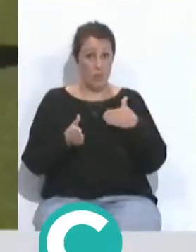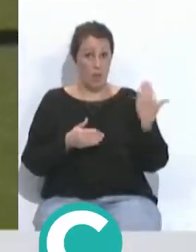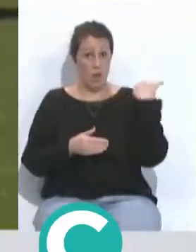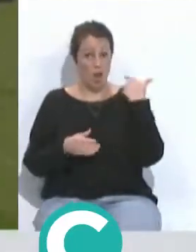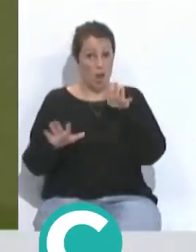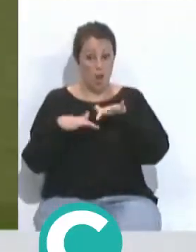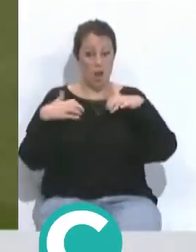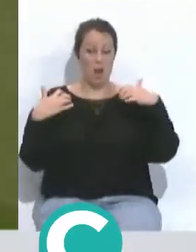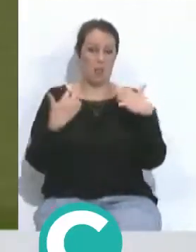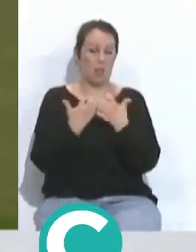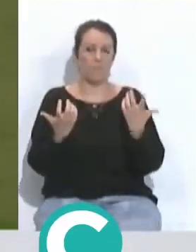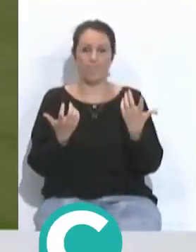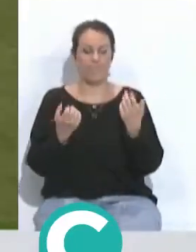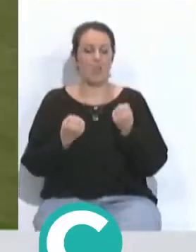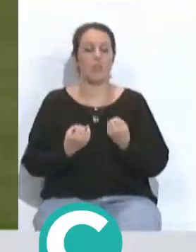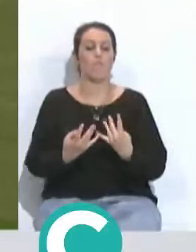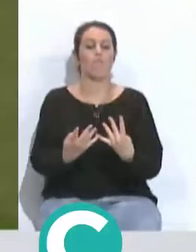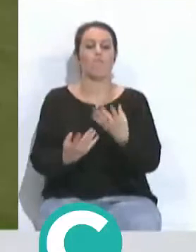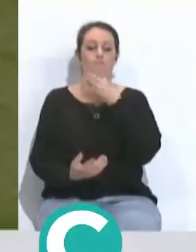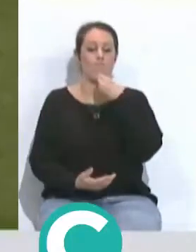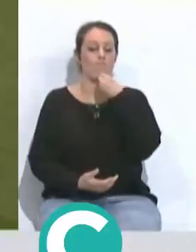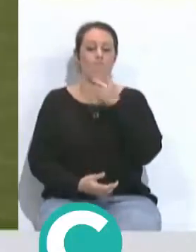no tenía un buen césped.